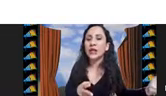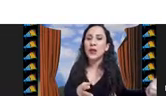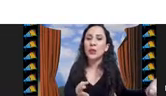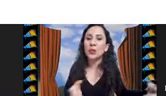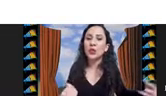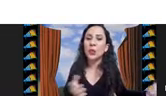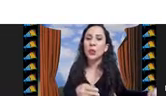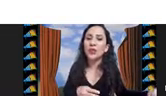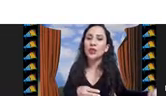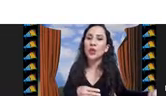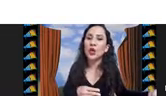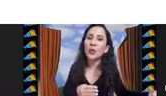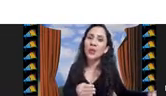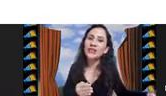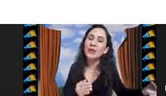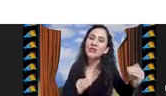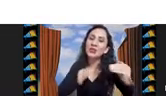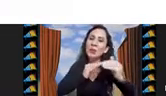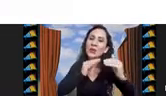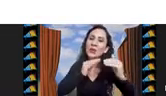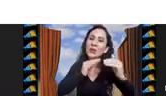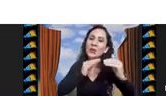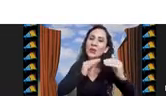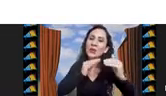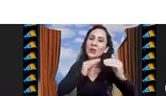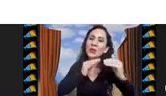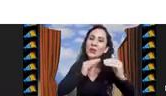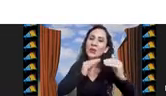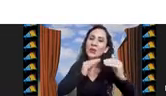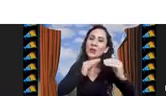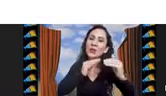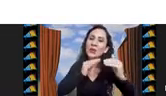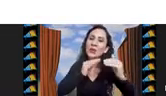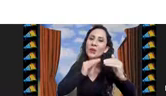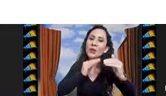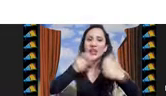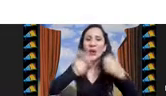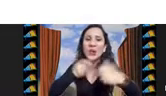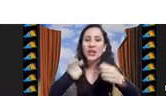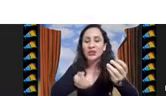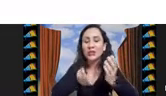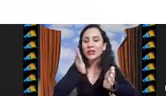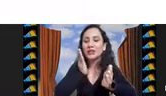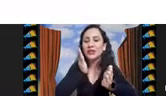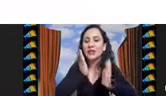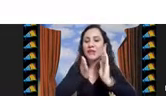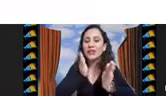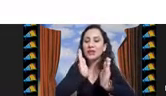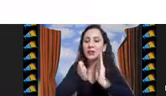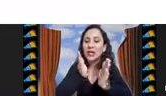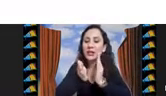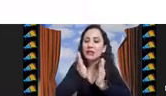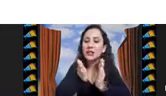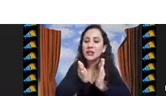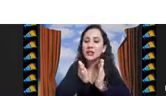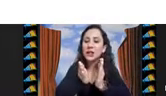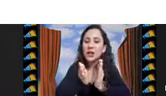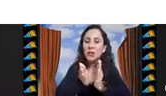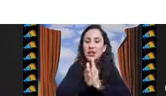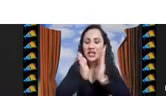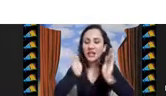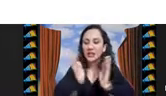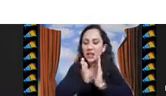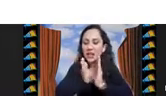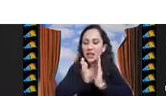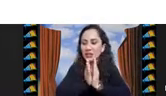los índices que habíamos propuesto pues a veces no permitían diferenciar una de otra o sea una instancia fácil de una difícil